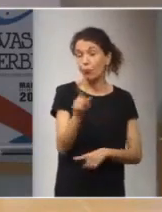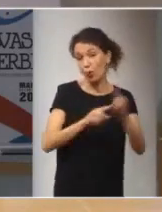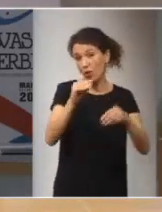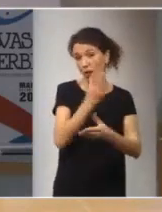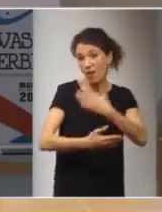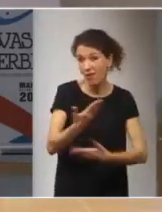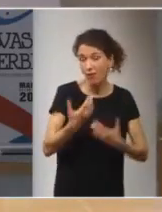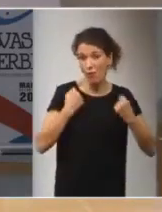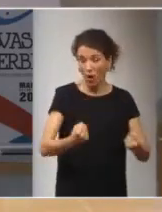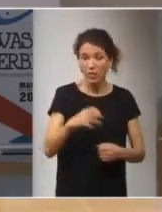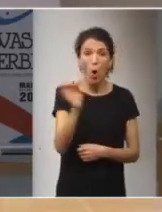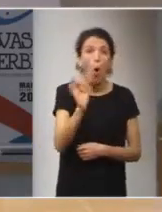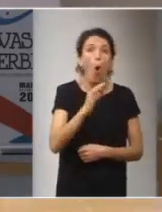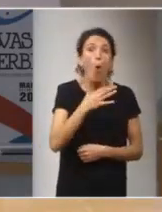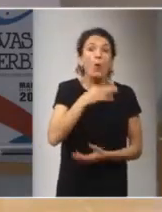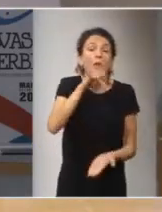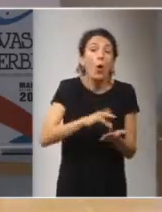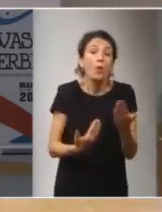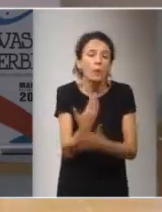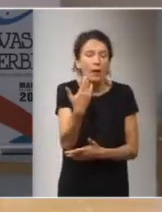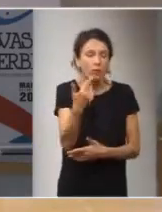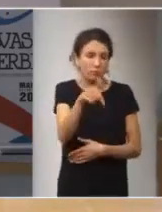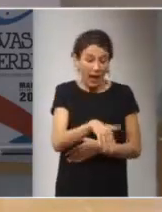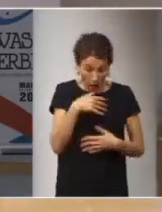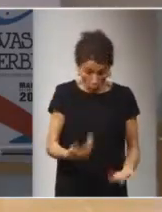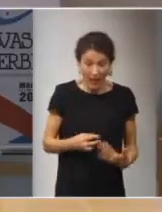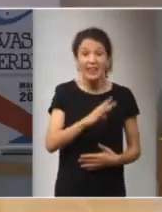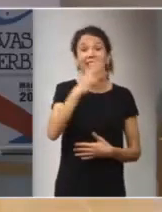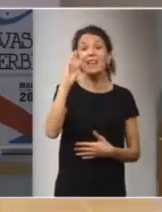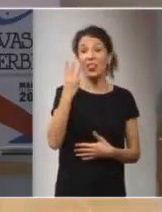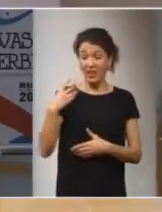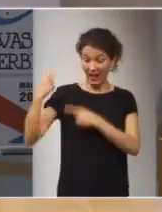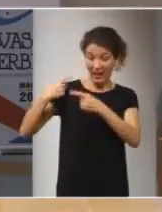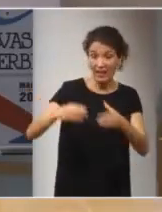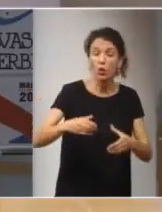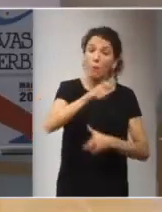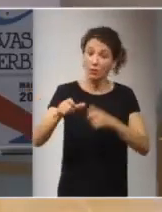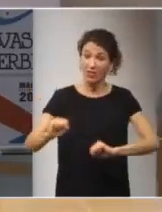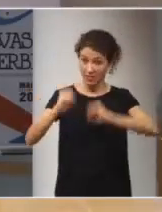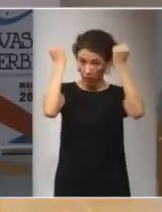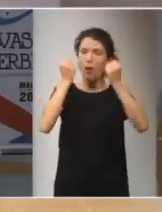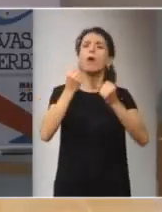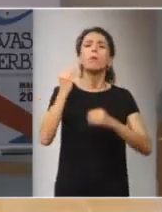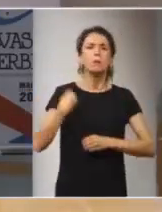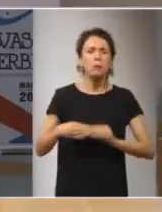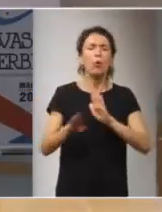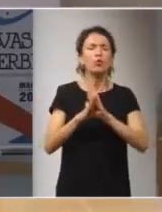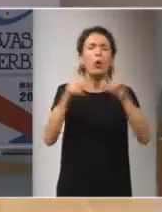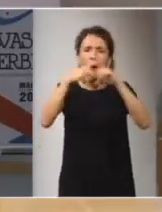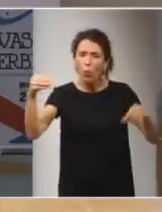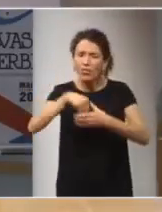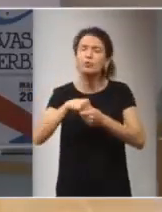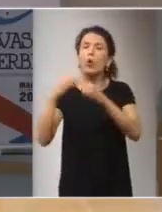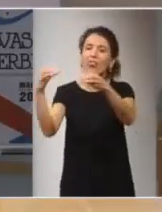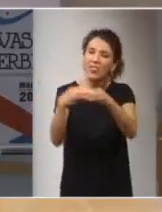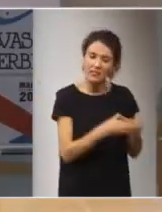con malformaciones incluso hoy en día la tercera generación se llama enjibakusha los sobrevivientes son discriminados en Japón por